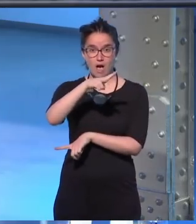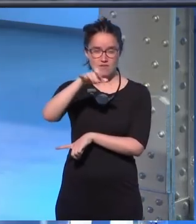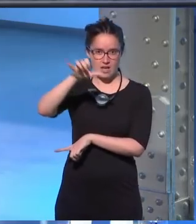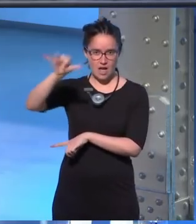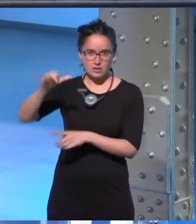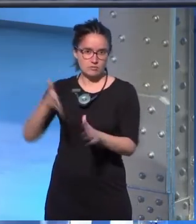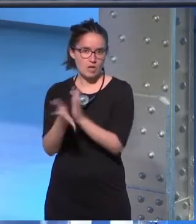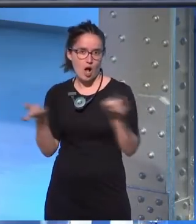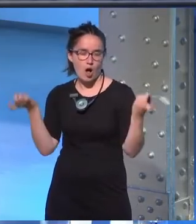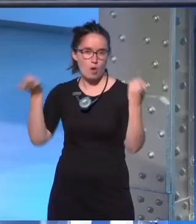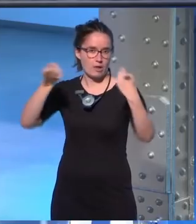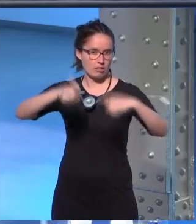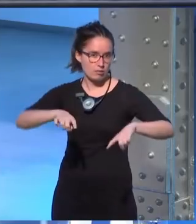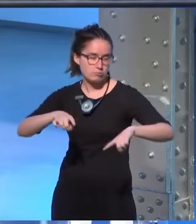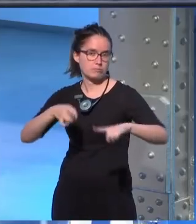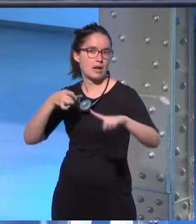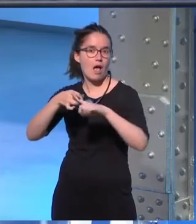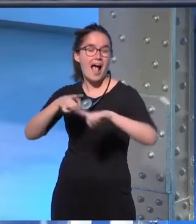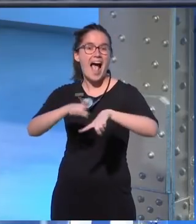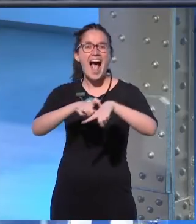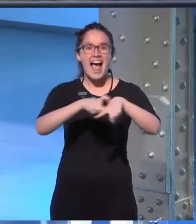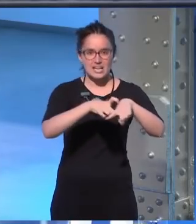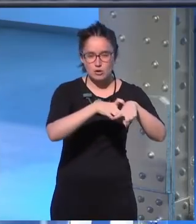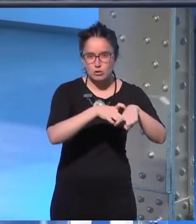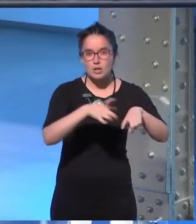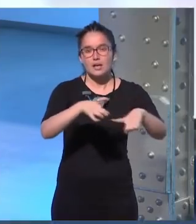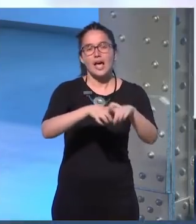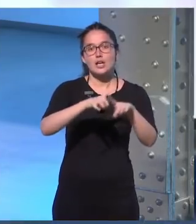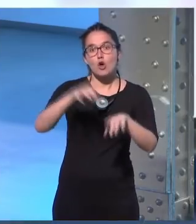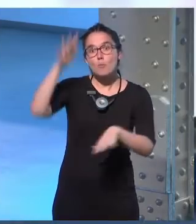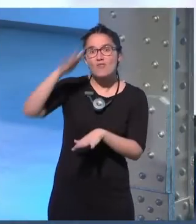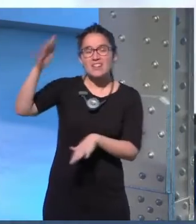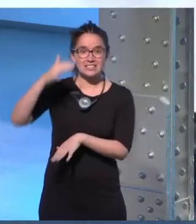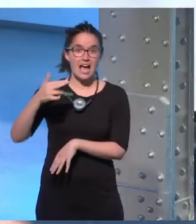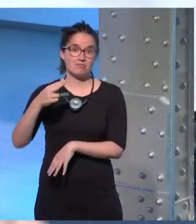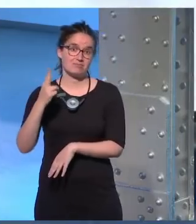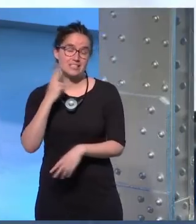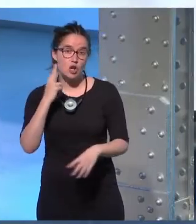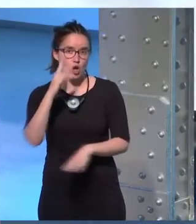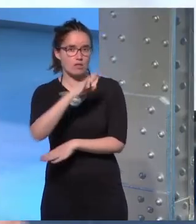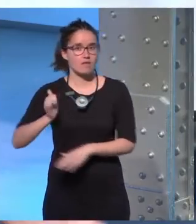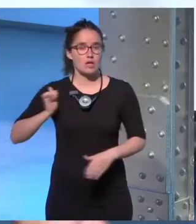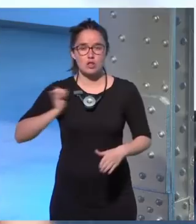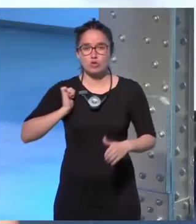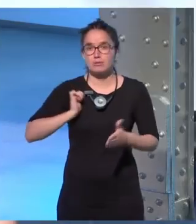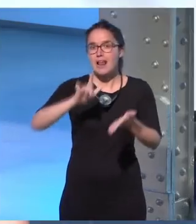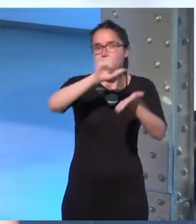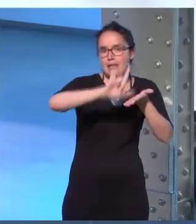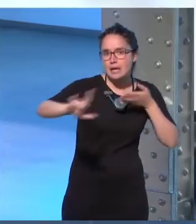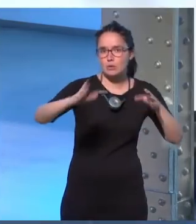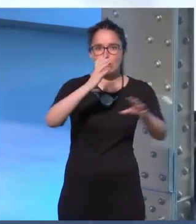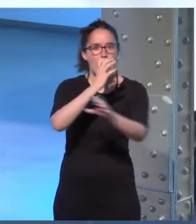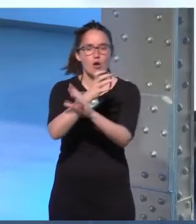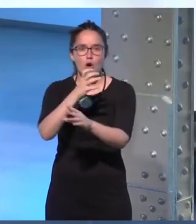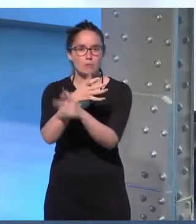encuentro para los aficionados al género, entendiéndose al género como fantasía, terror y ciencia ficción en cualquier lenguaje, en literatura, en